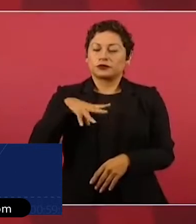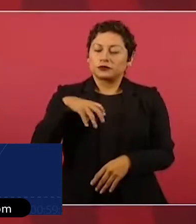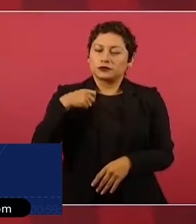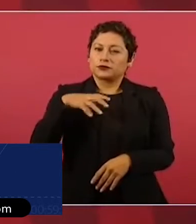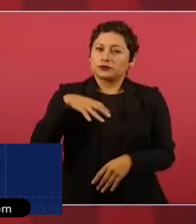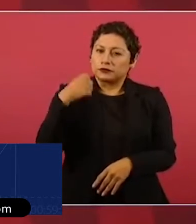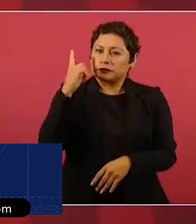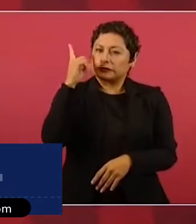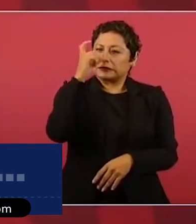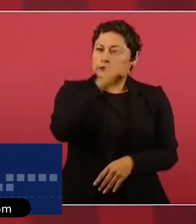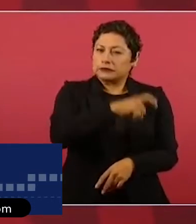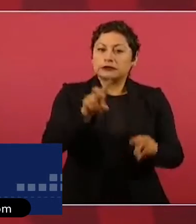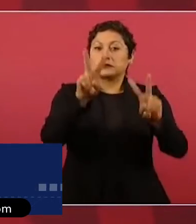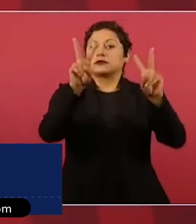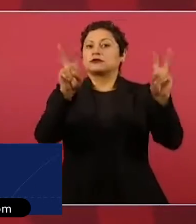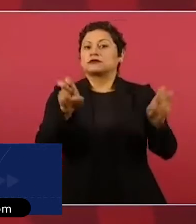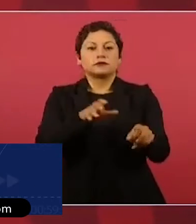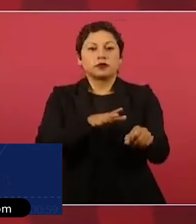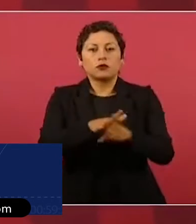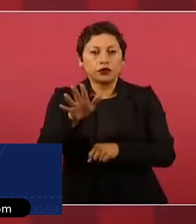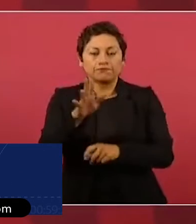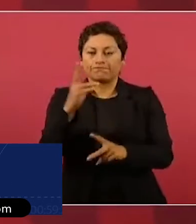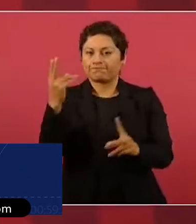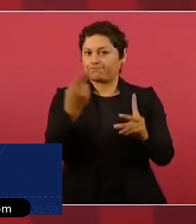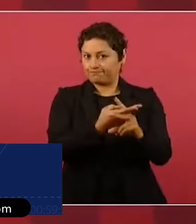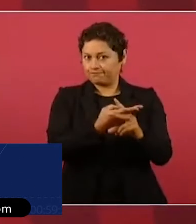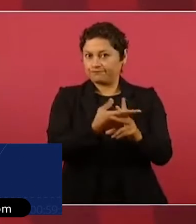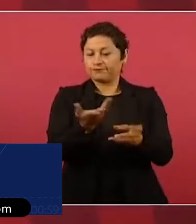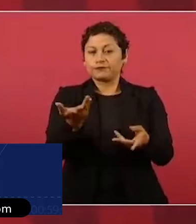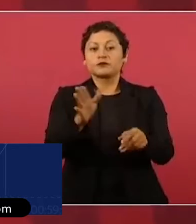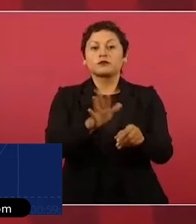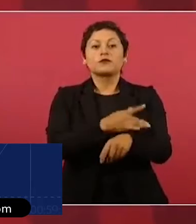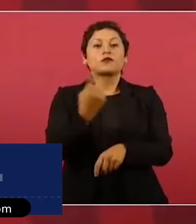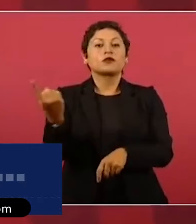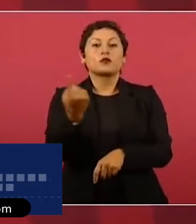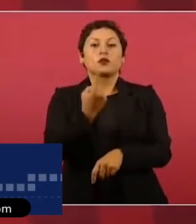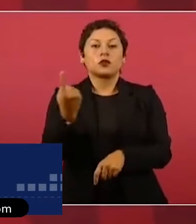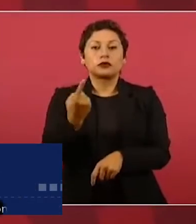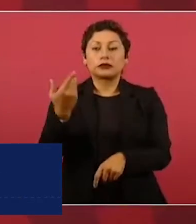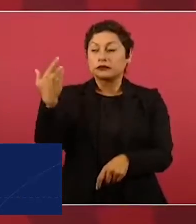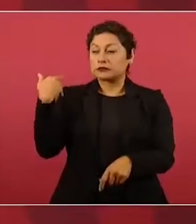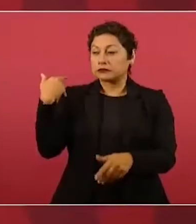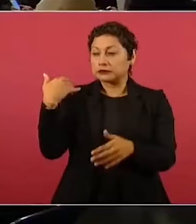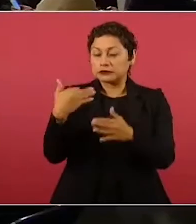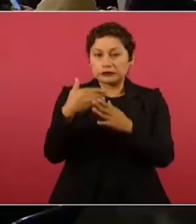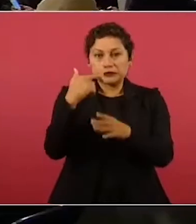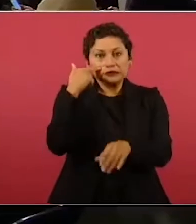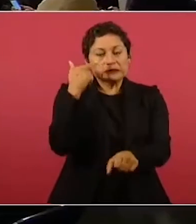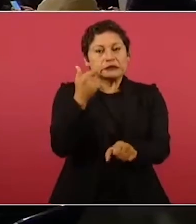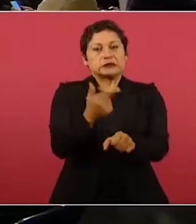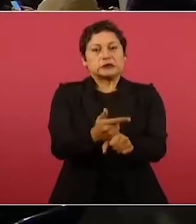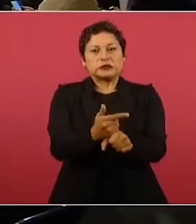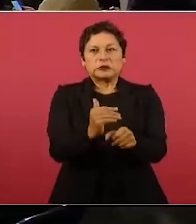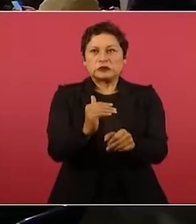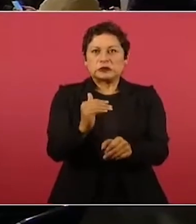bajar lo de los homicidios, porque iba la tendencia hacia arriba, nos dejaron